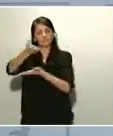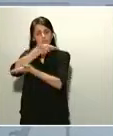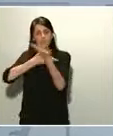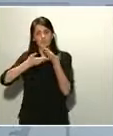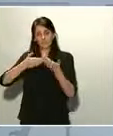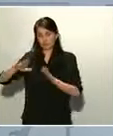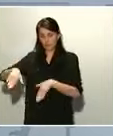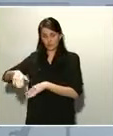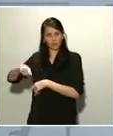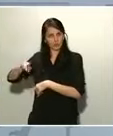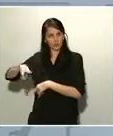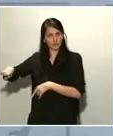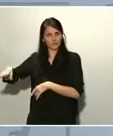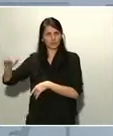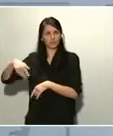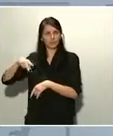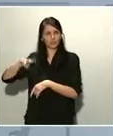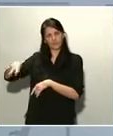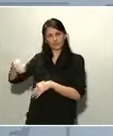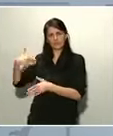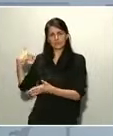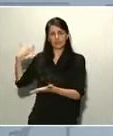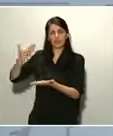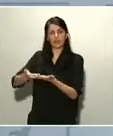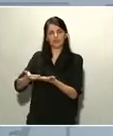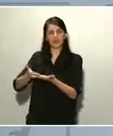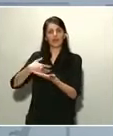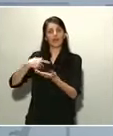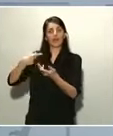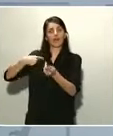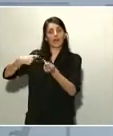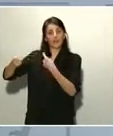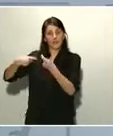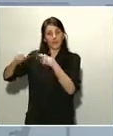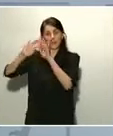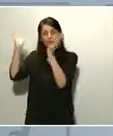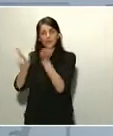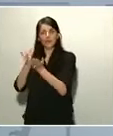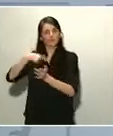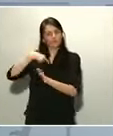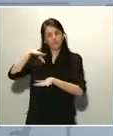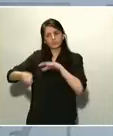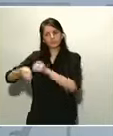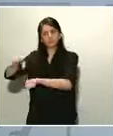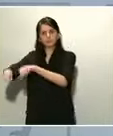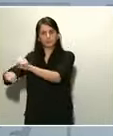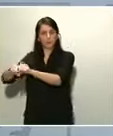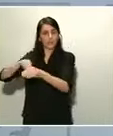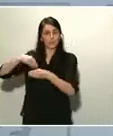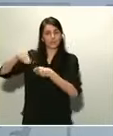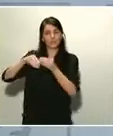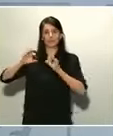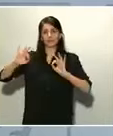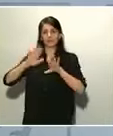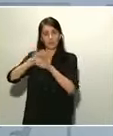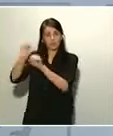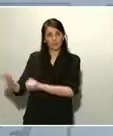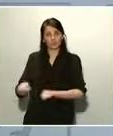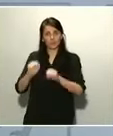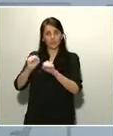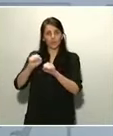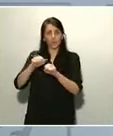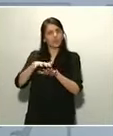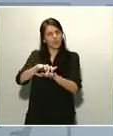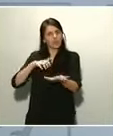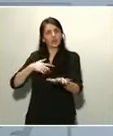estos últimos dos meses, en el mercado mundial, estos materiales. Y la mayoría sigue haciéndolo. Todas las comunidades autónomas, puesto que